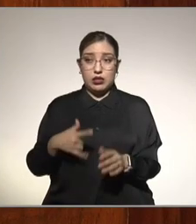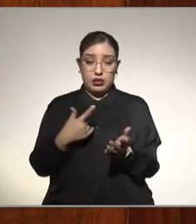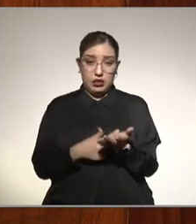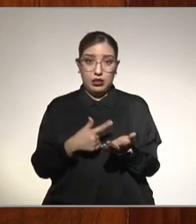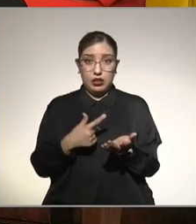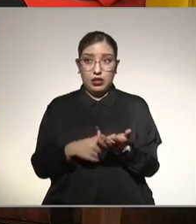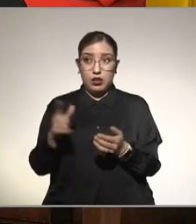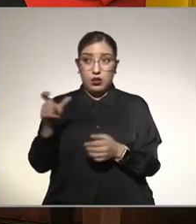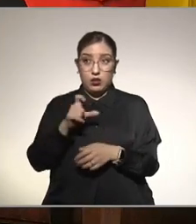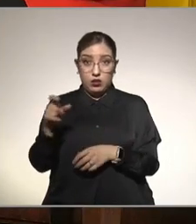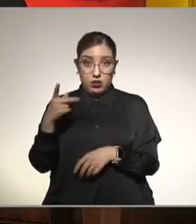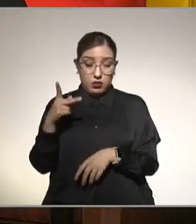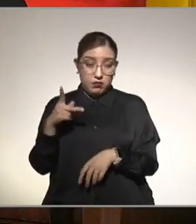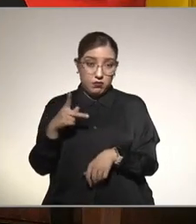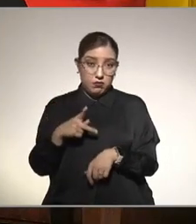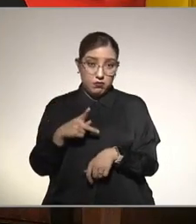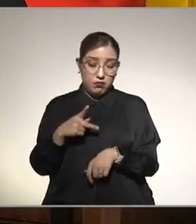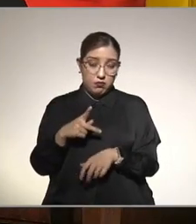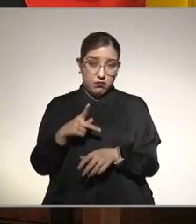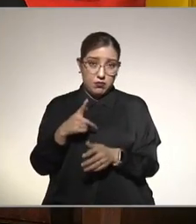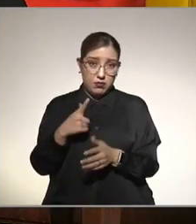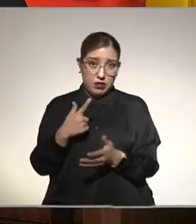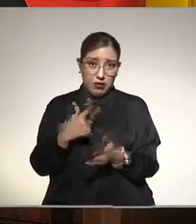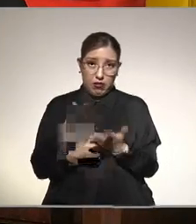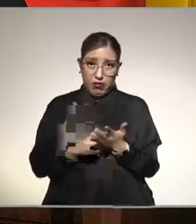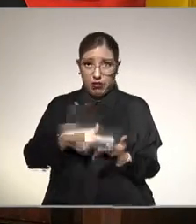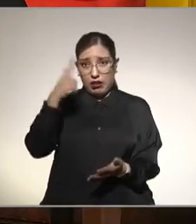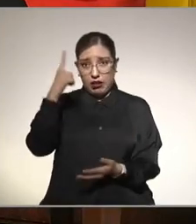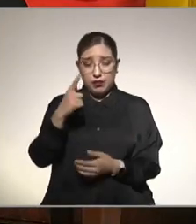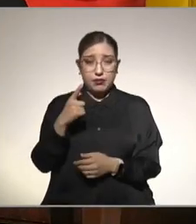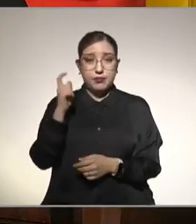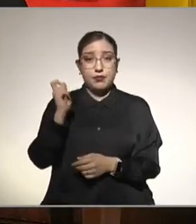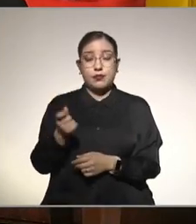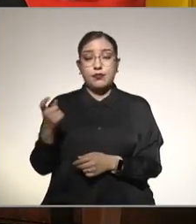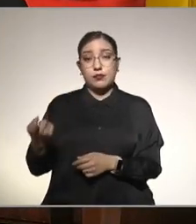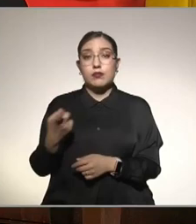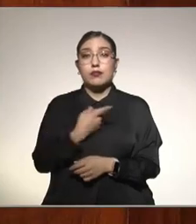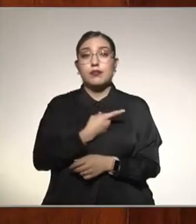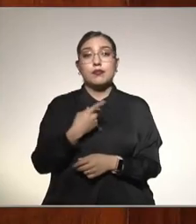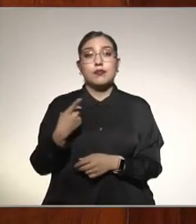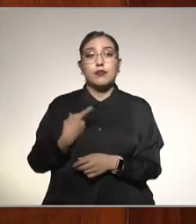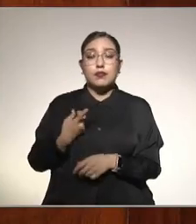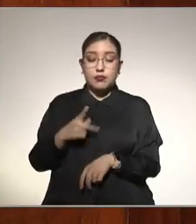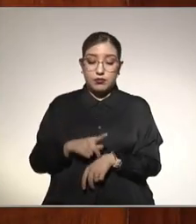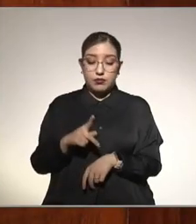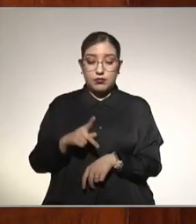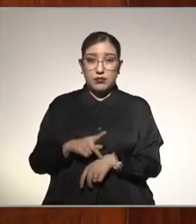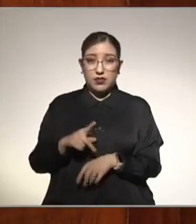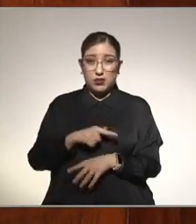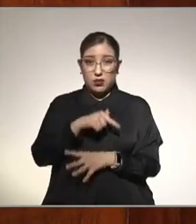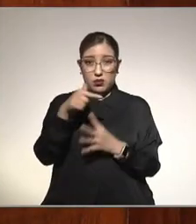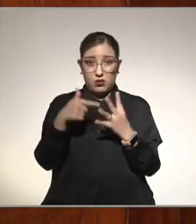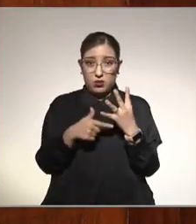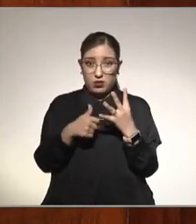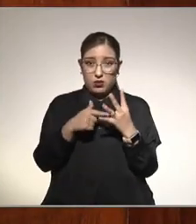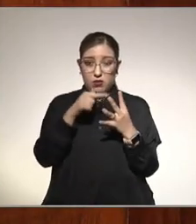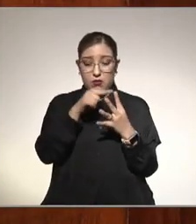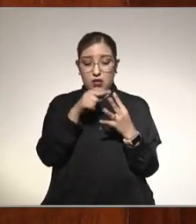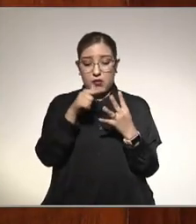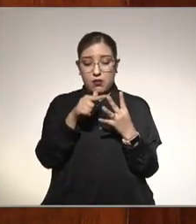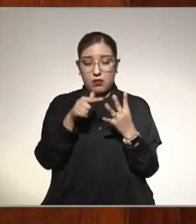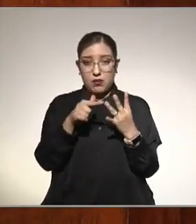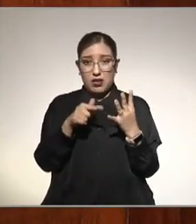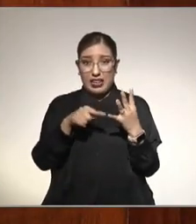complicado cuando está complicado es decir hígado graso tiene que pasar por fibrosis que son cuatro etapas llegar a la